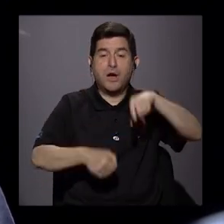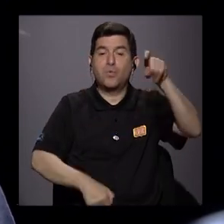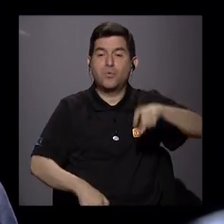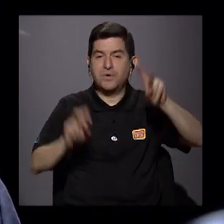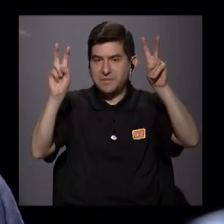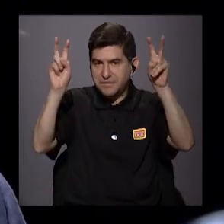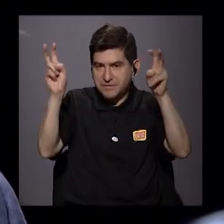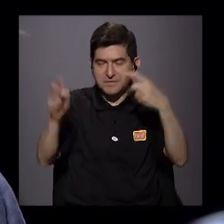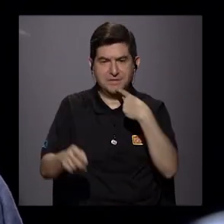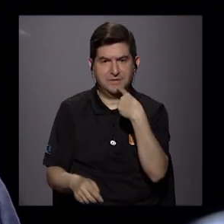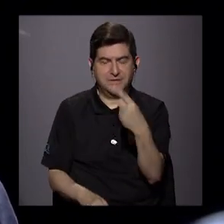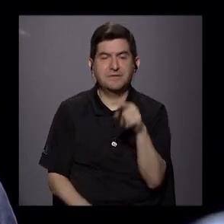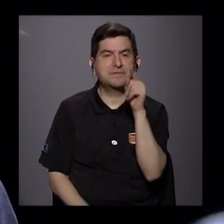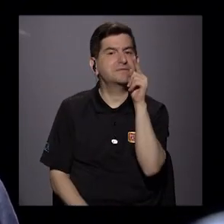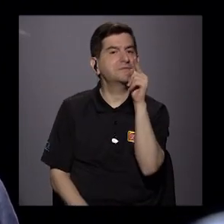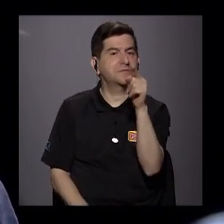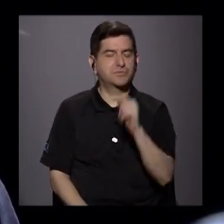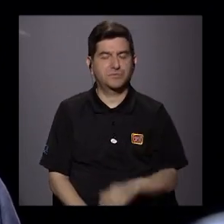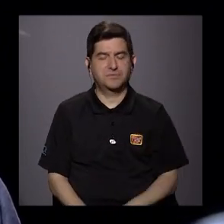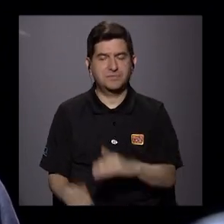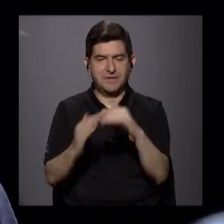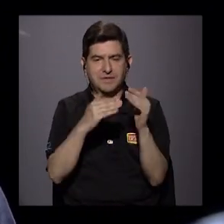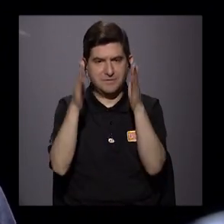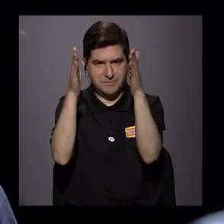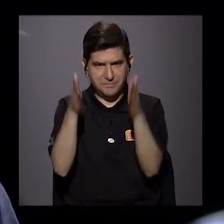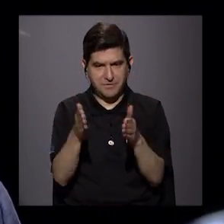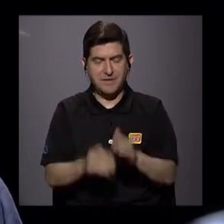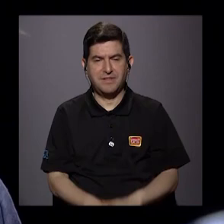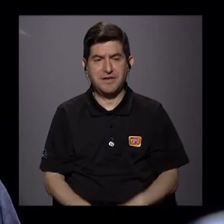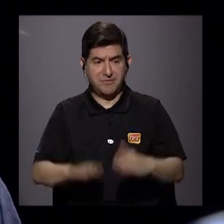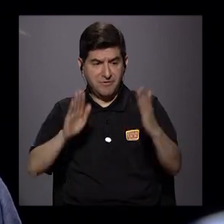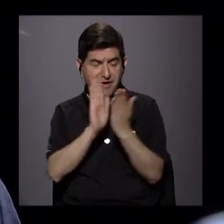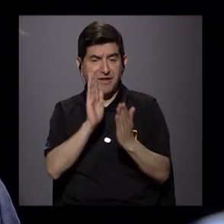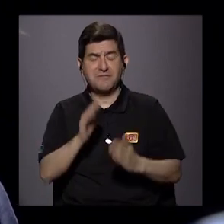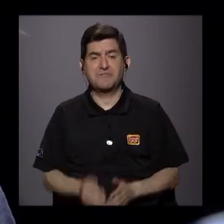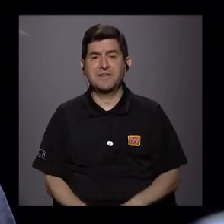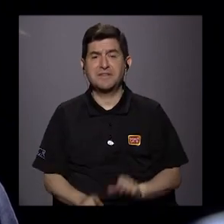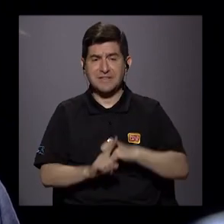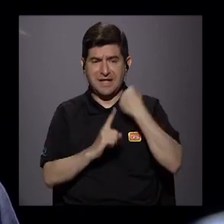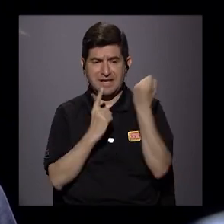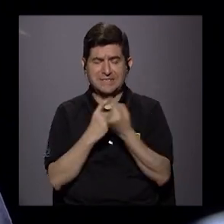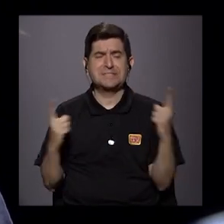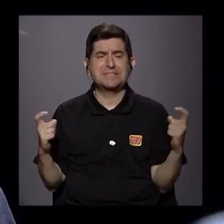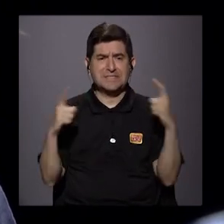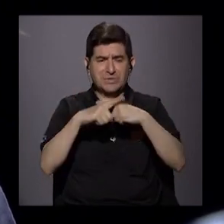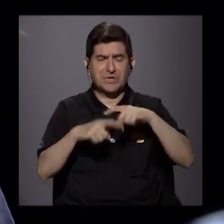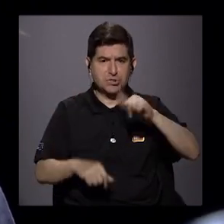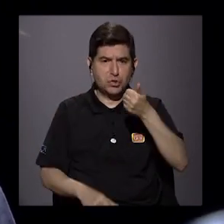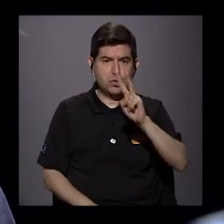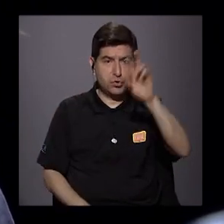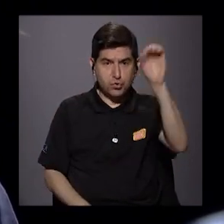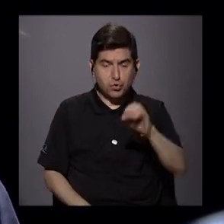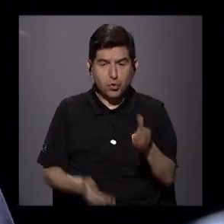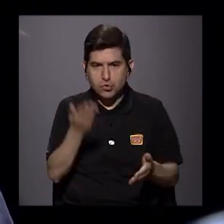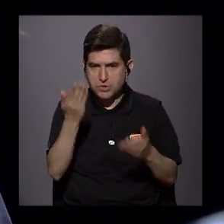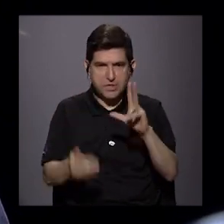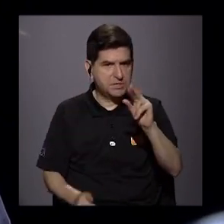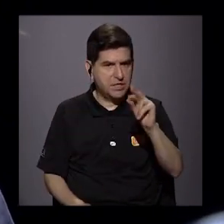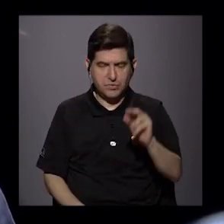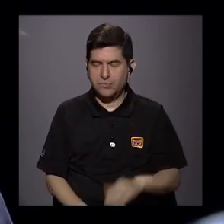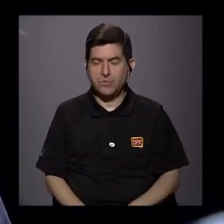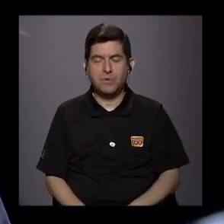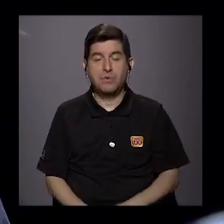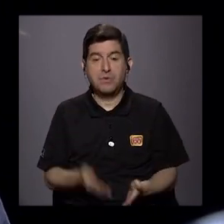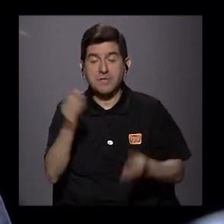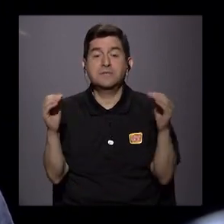necesaria que le dice a usted, ciudadanía, estamos enfrentando un panorama muy, muy complejo. Ese 12% de repente no es un